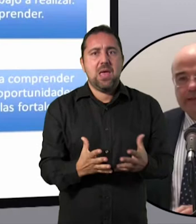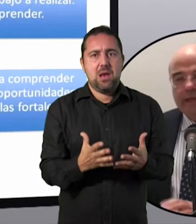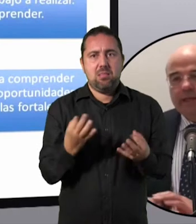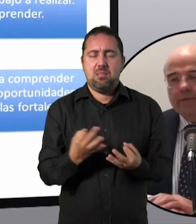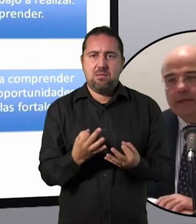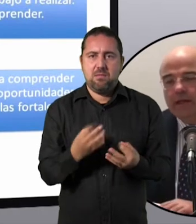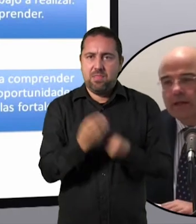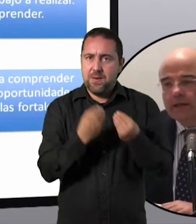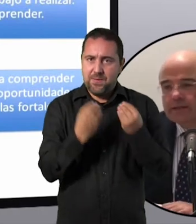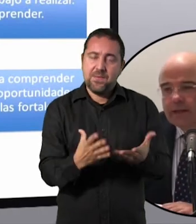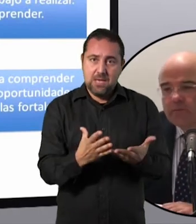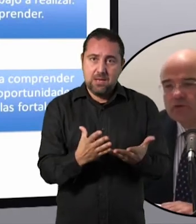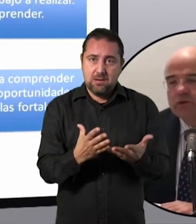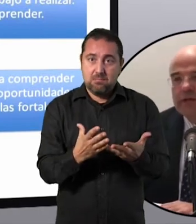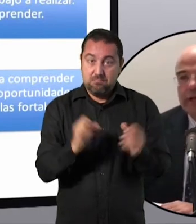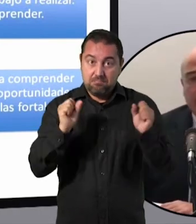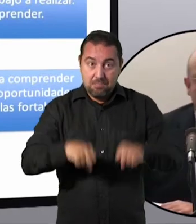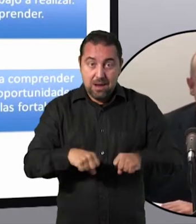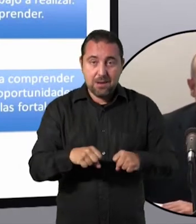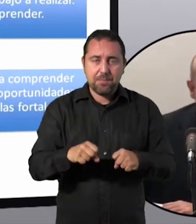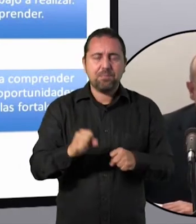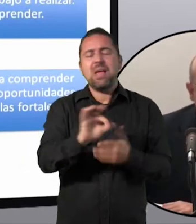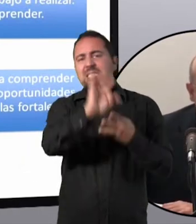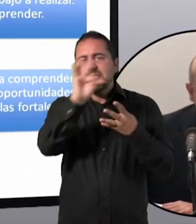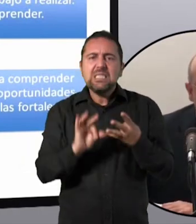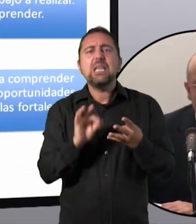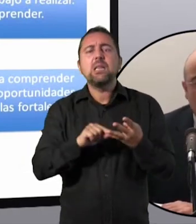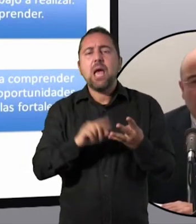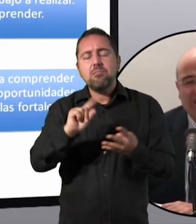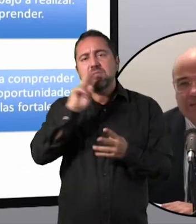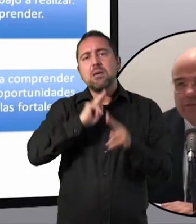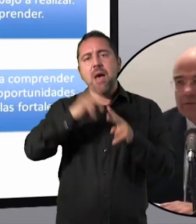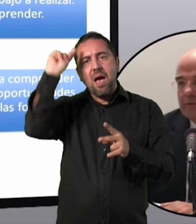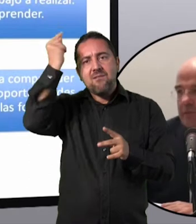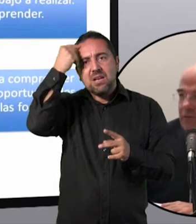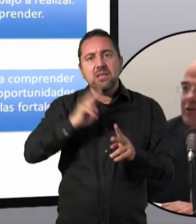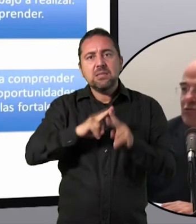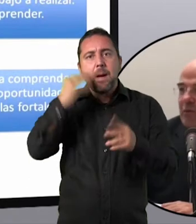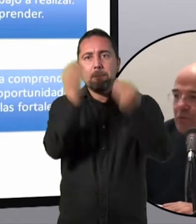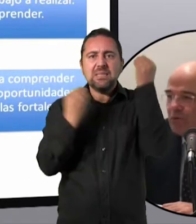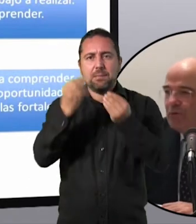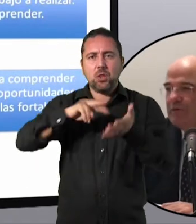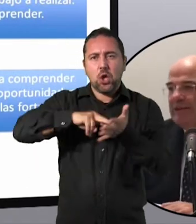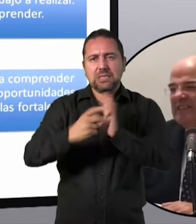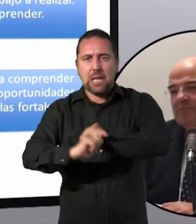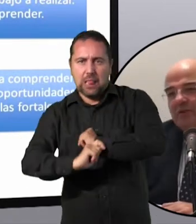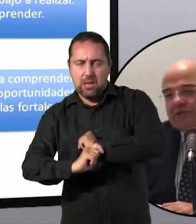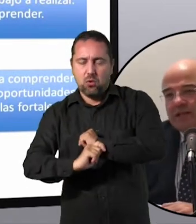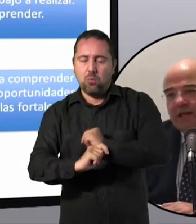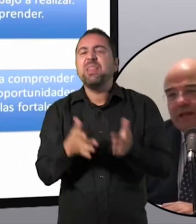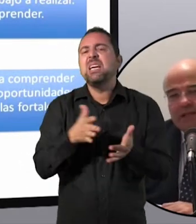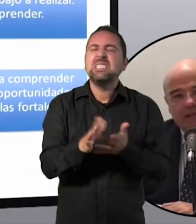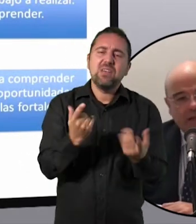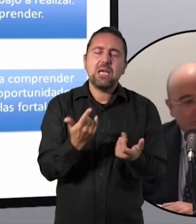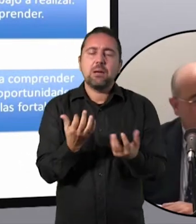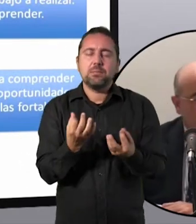La siguiente habilidad que destacamos es la que llamamos de pensamiento estratégico. ¿Qué es esto? Esto ya suena un poco. Siempre lo